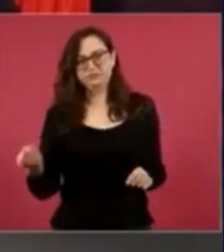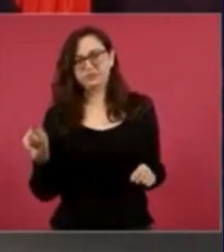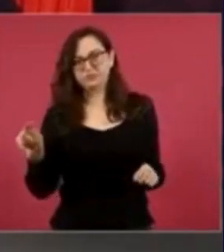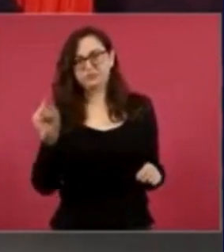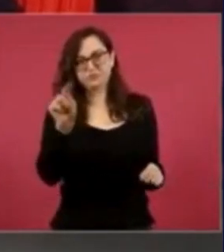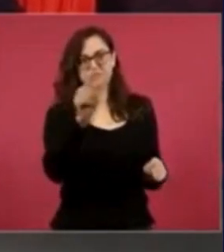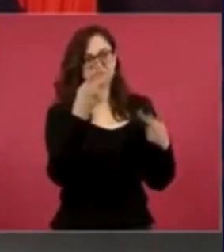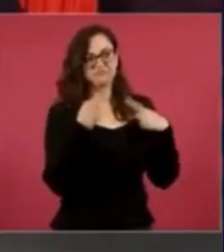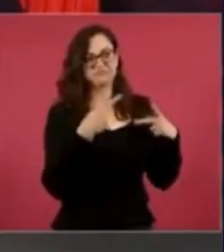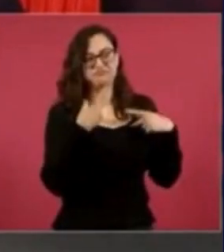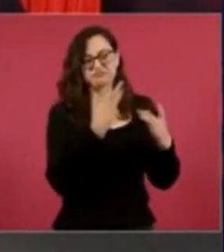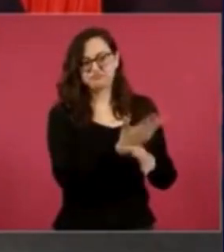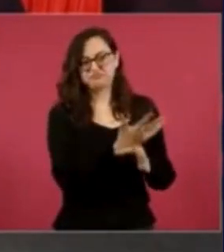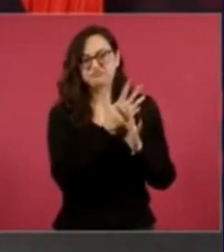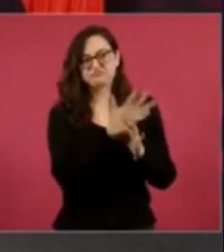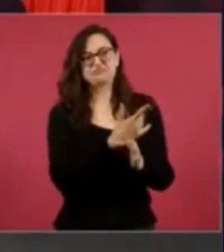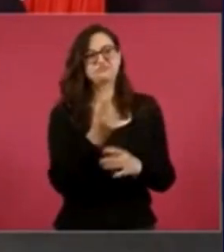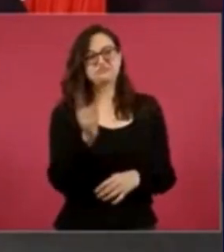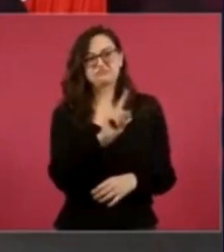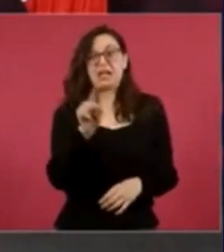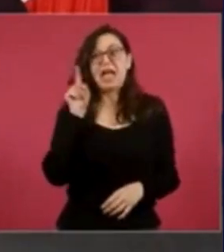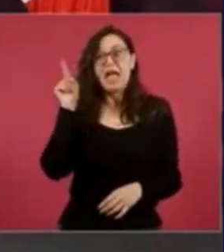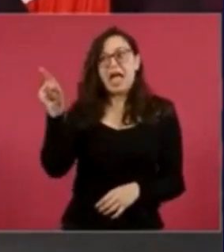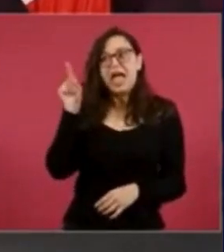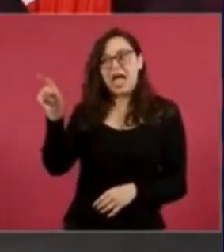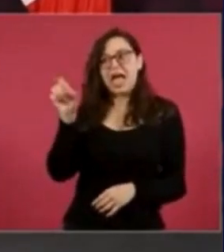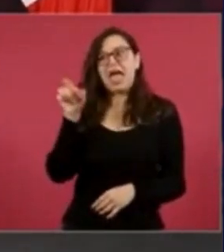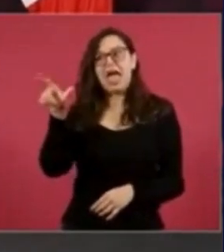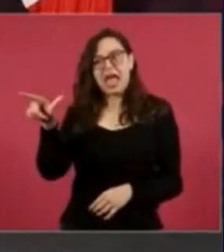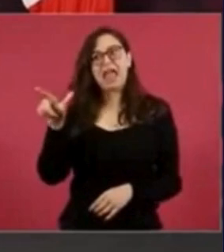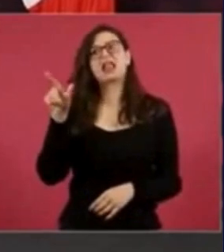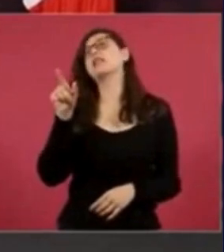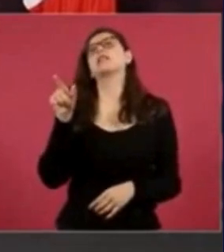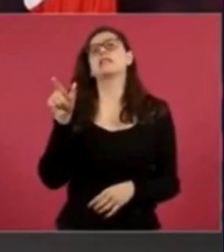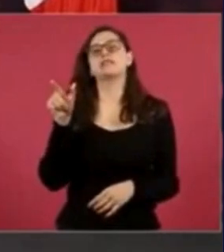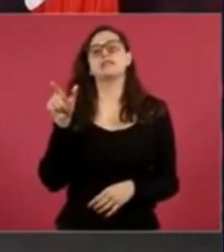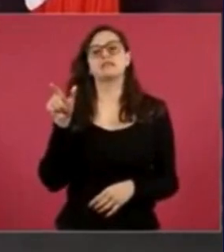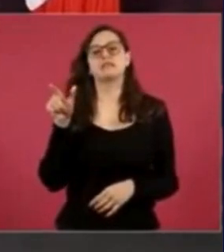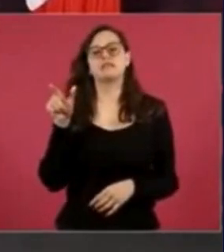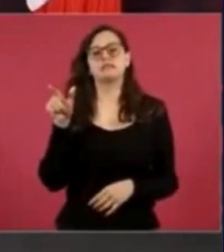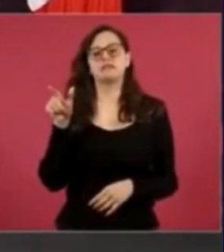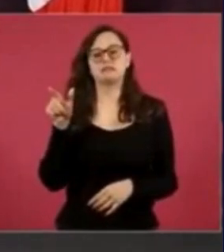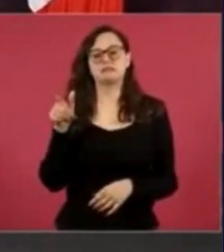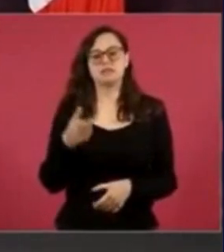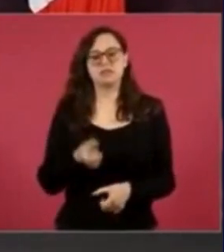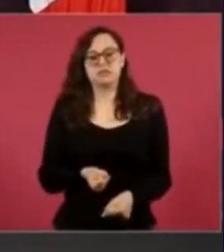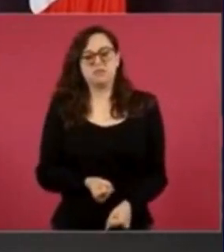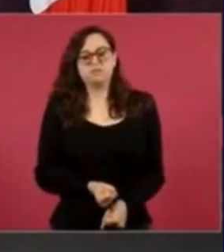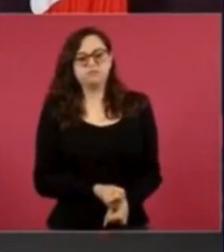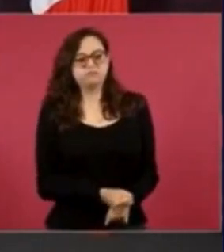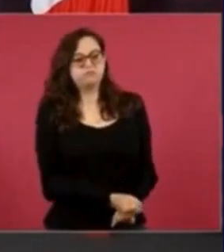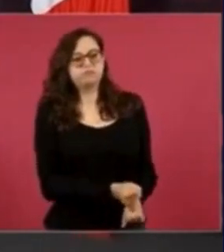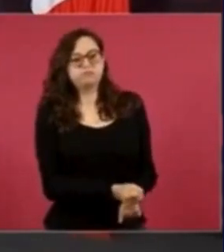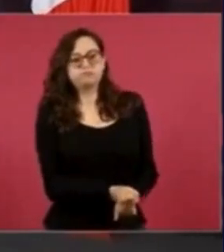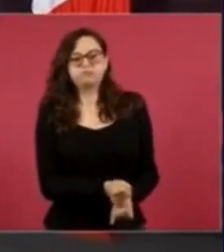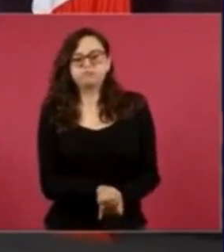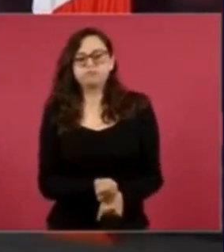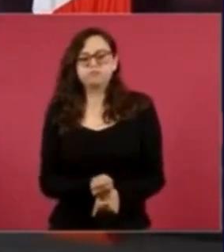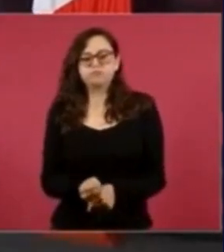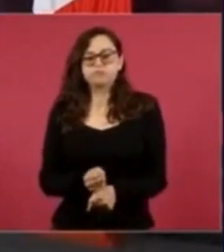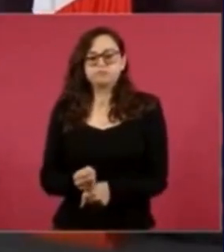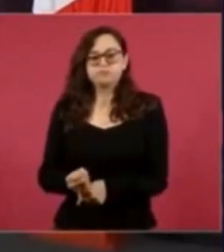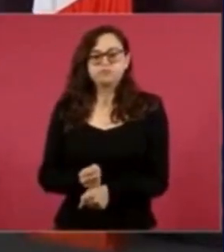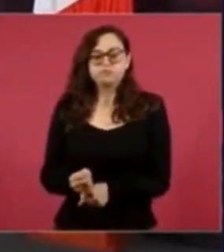estadounidense, Joe Biden, sobre la relación de pie de igualdad entre ambos países, reafirmando que el respeto mutuo es esencial